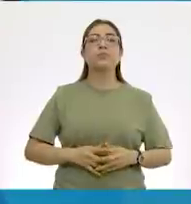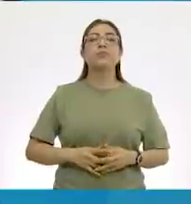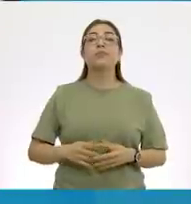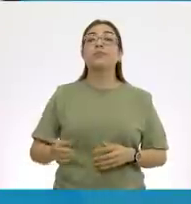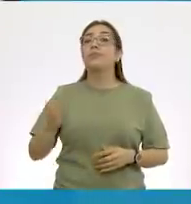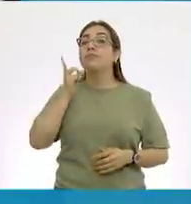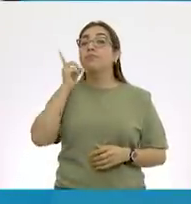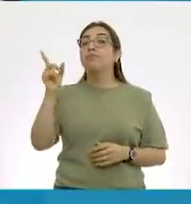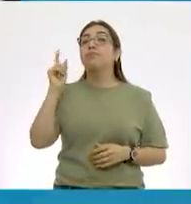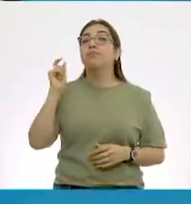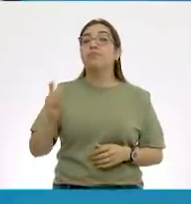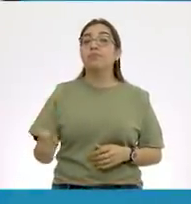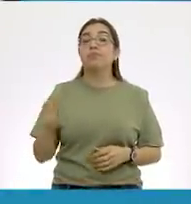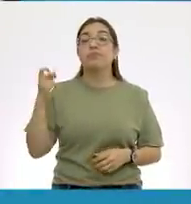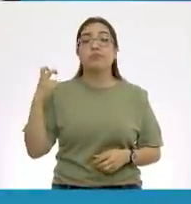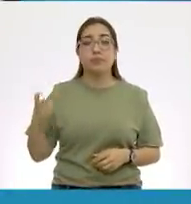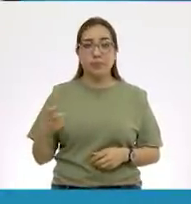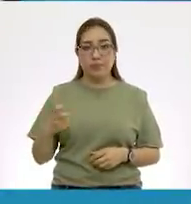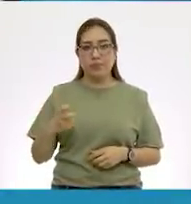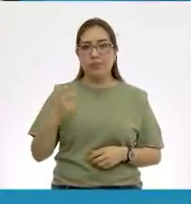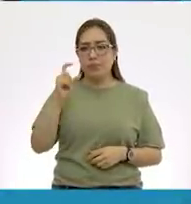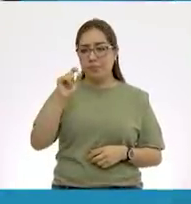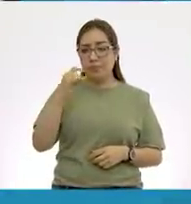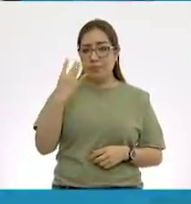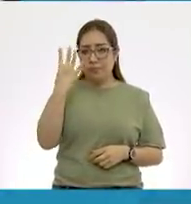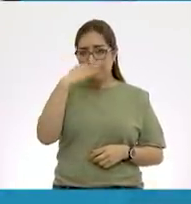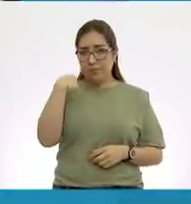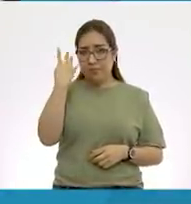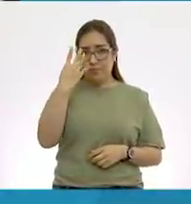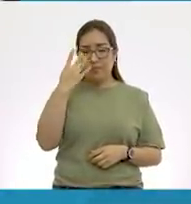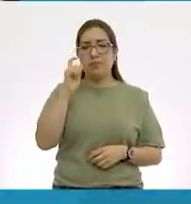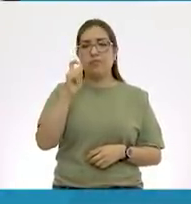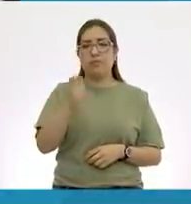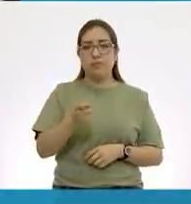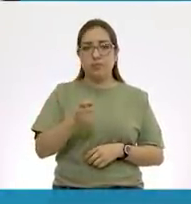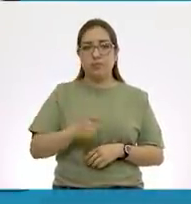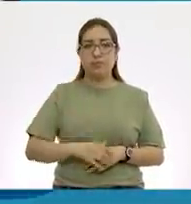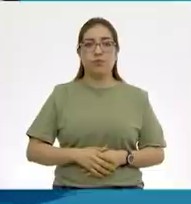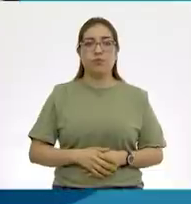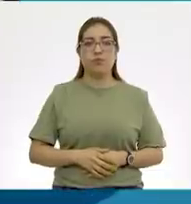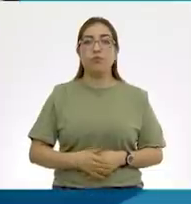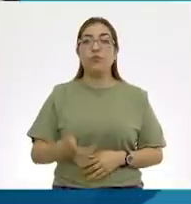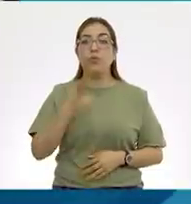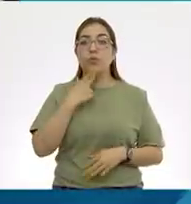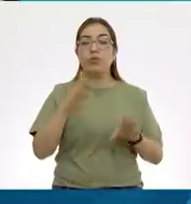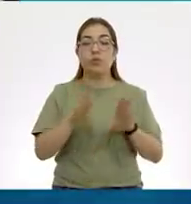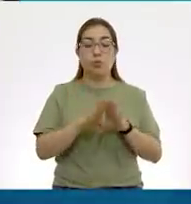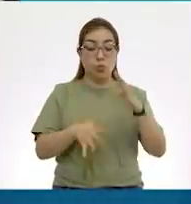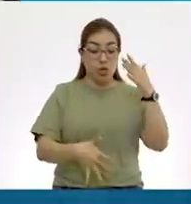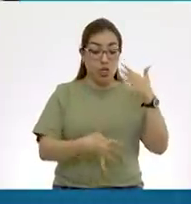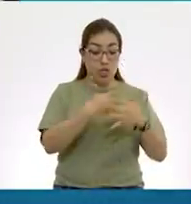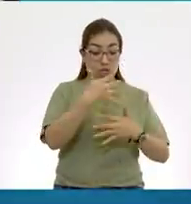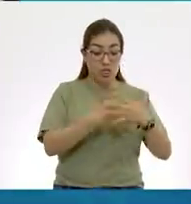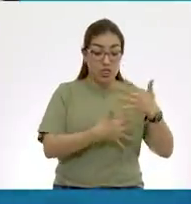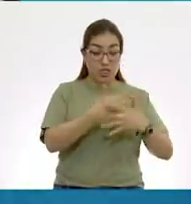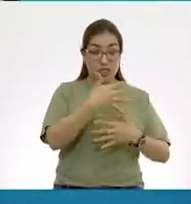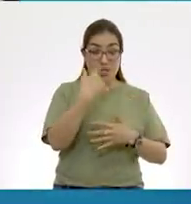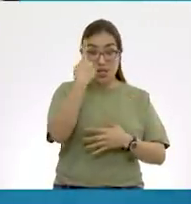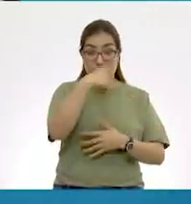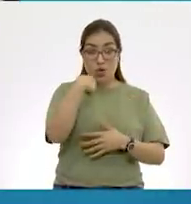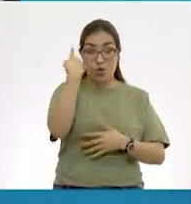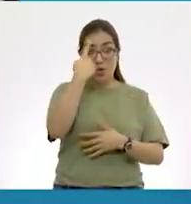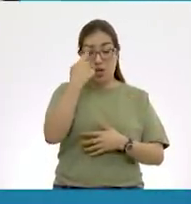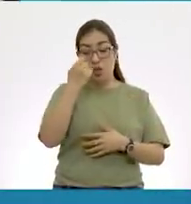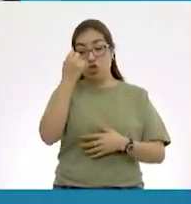configurado de manera tal que lo vamos a leer como las 15 horas con